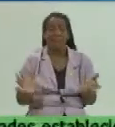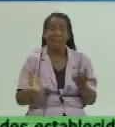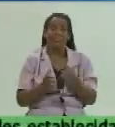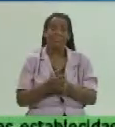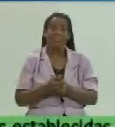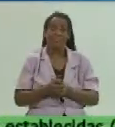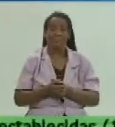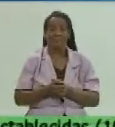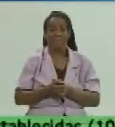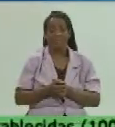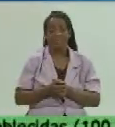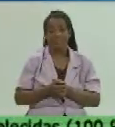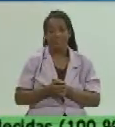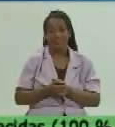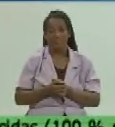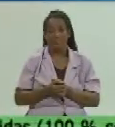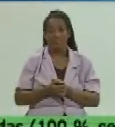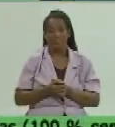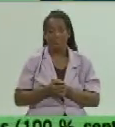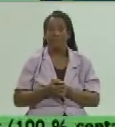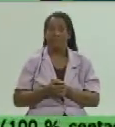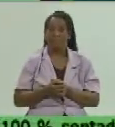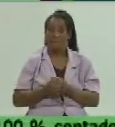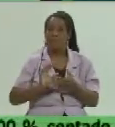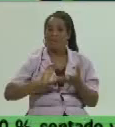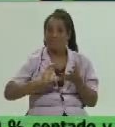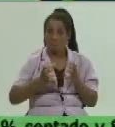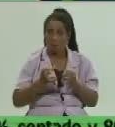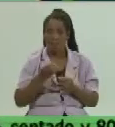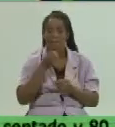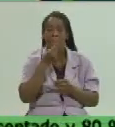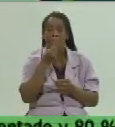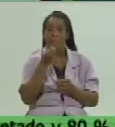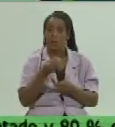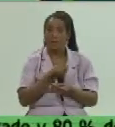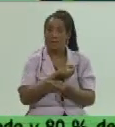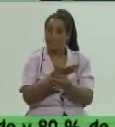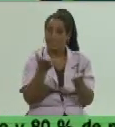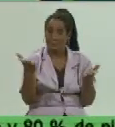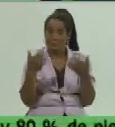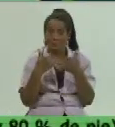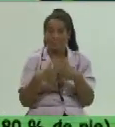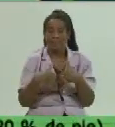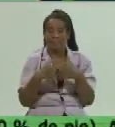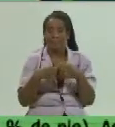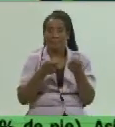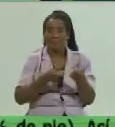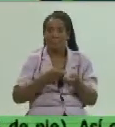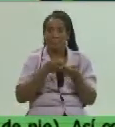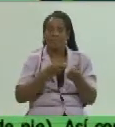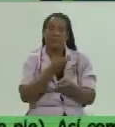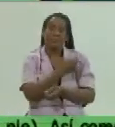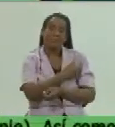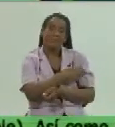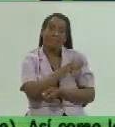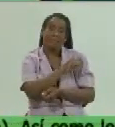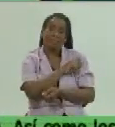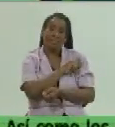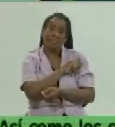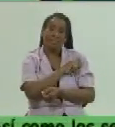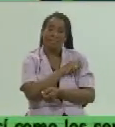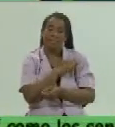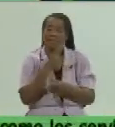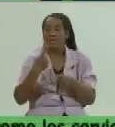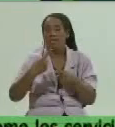esta nueva política correcto es la forma también de poderle llegar con los productos agropecuarios a la población en otra